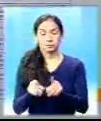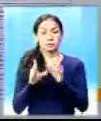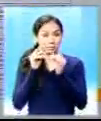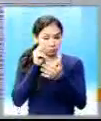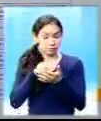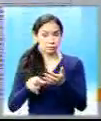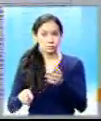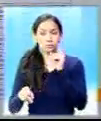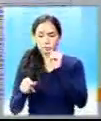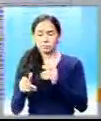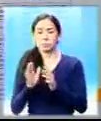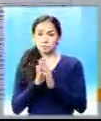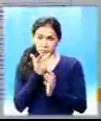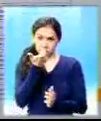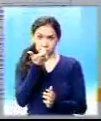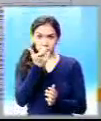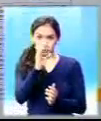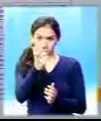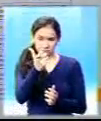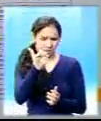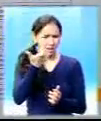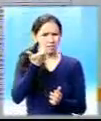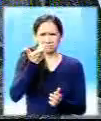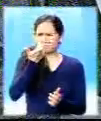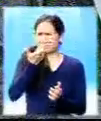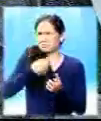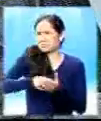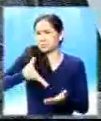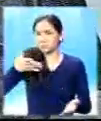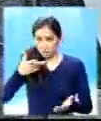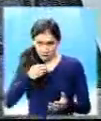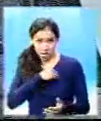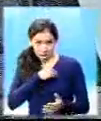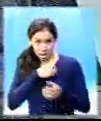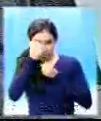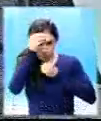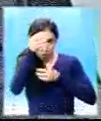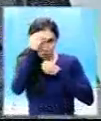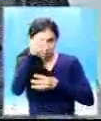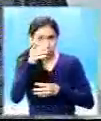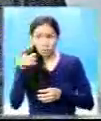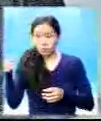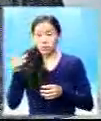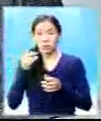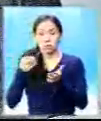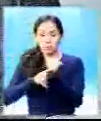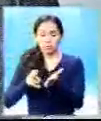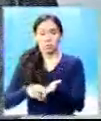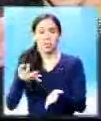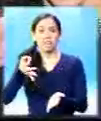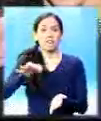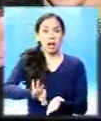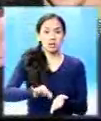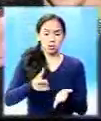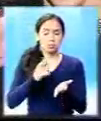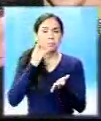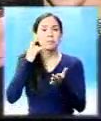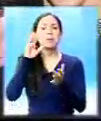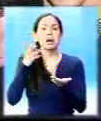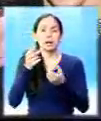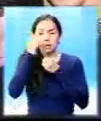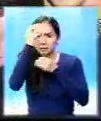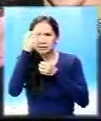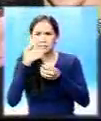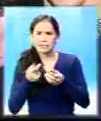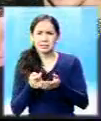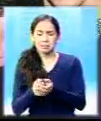leer, Aldana pedía una fuerte cantidad de dinero a cambio de información sobre la supuesta emisión de documentos falsos para que los hijos